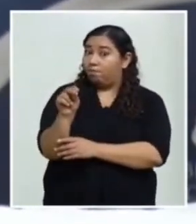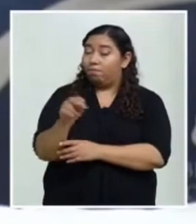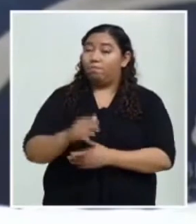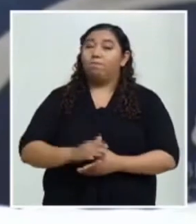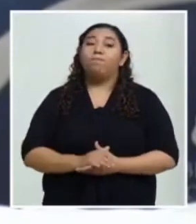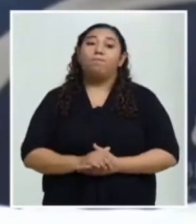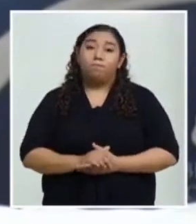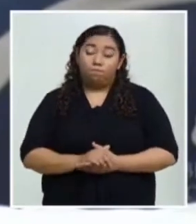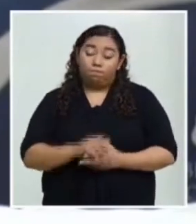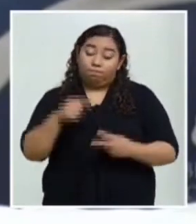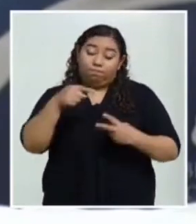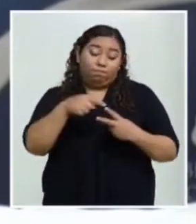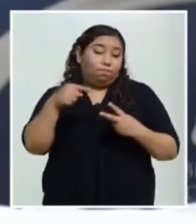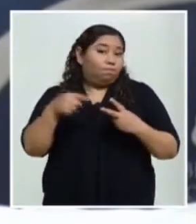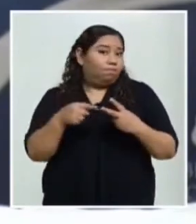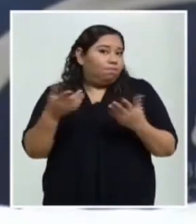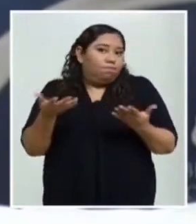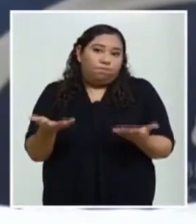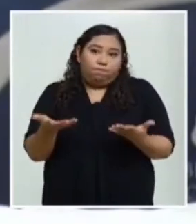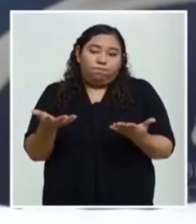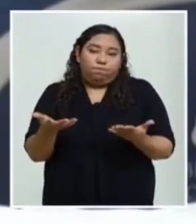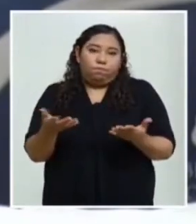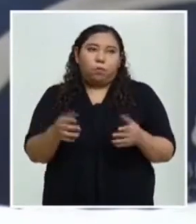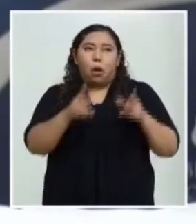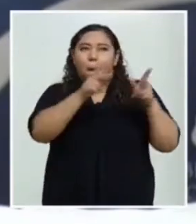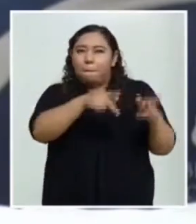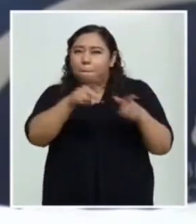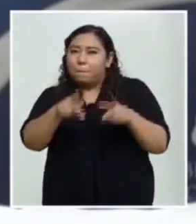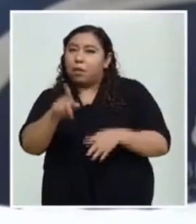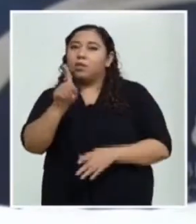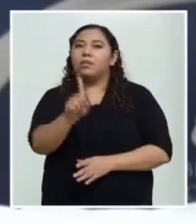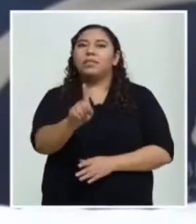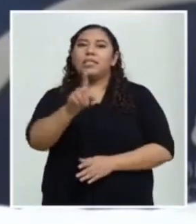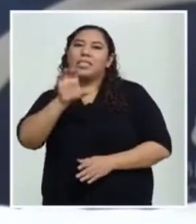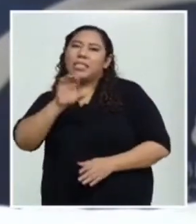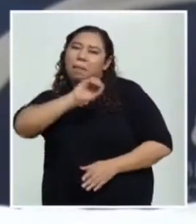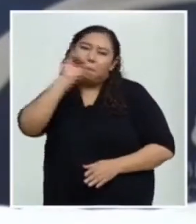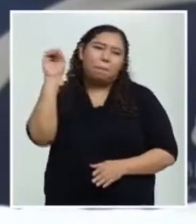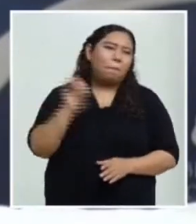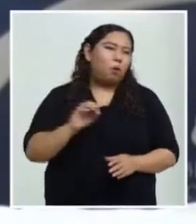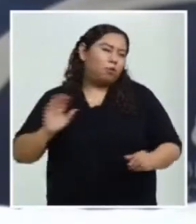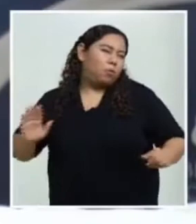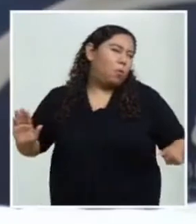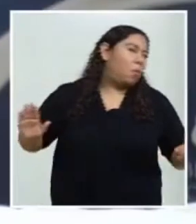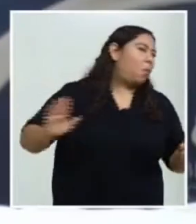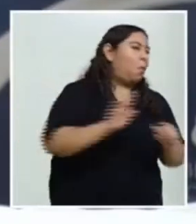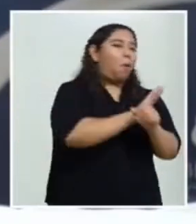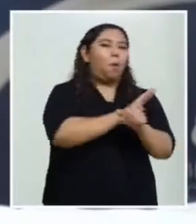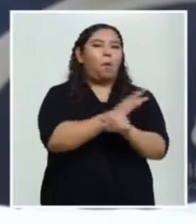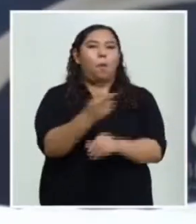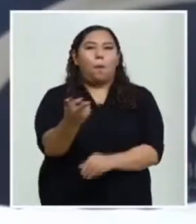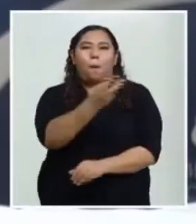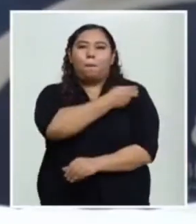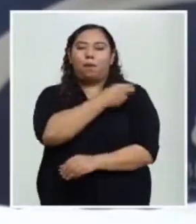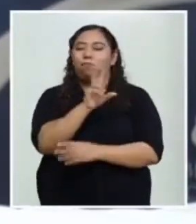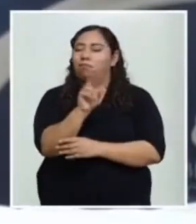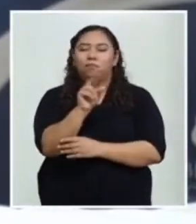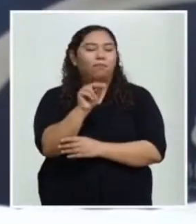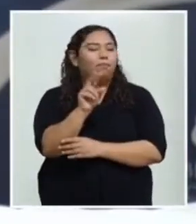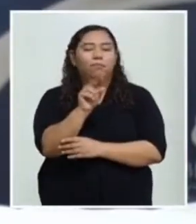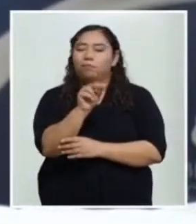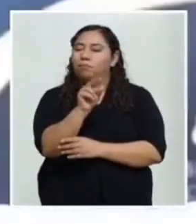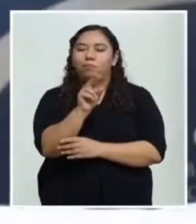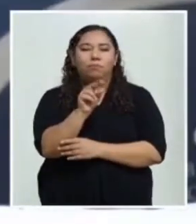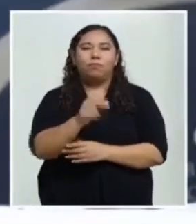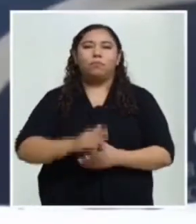nunca podemos hablar del 100, o por lo menos por ahora, no podemos hablar del 100% de la población a ser